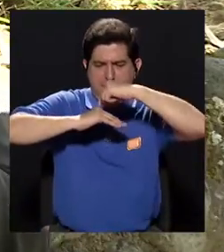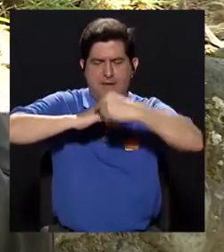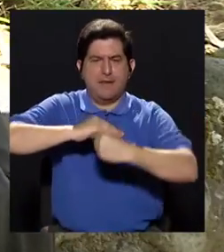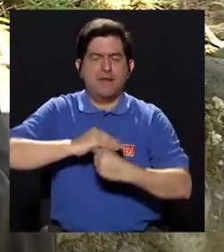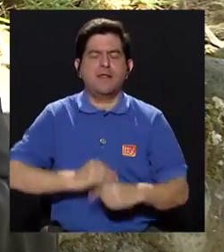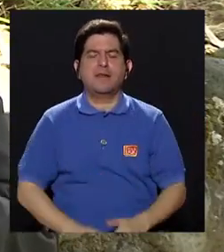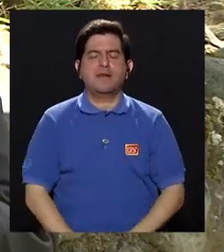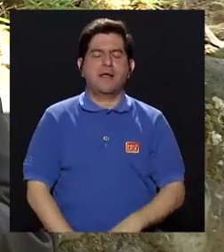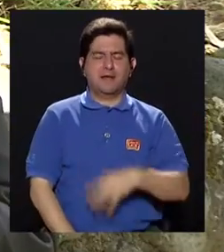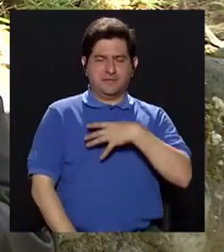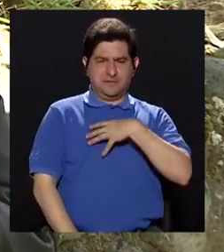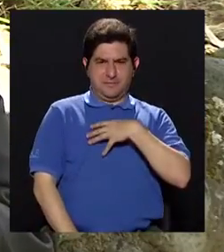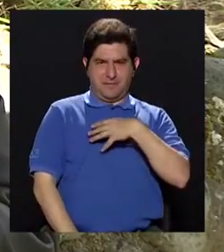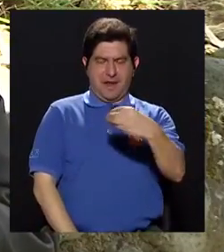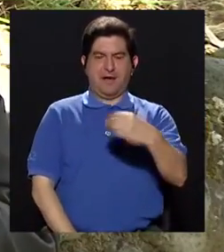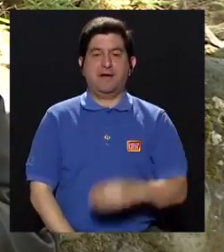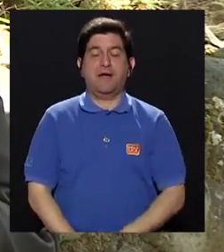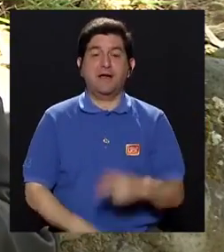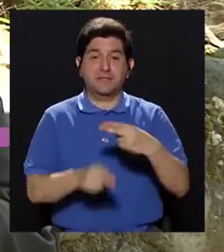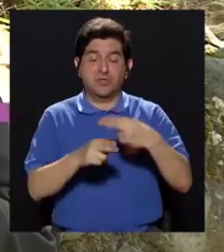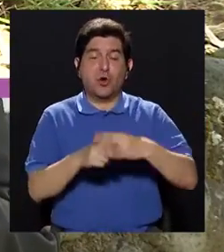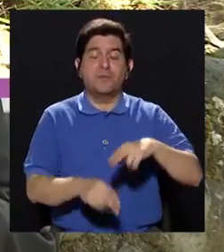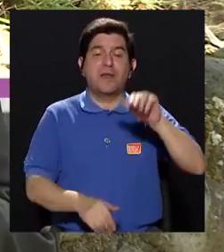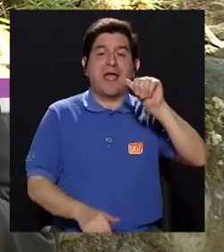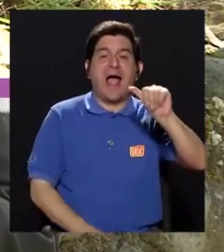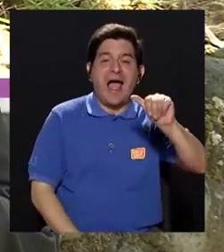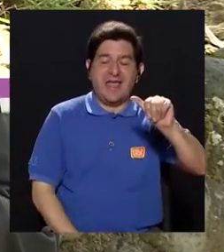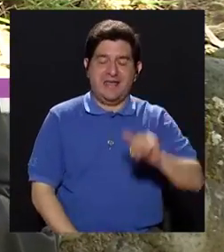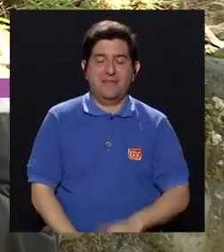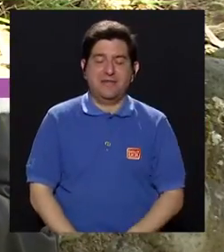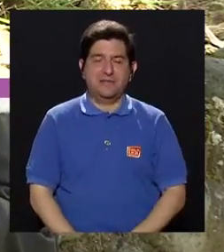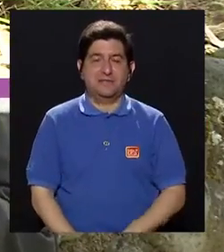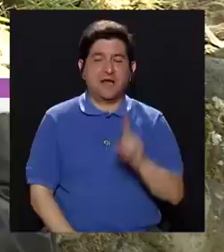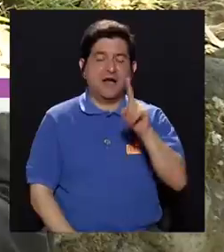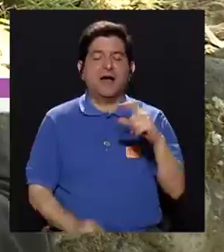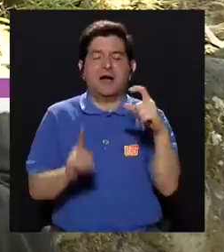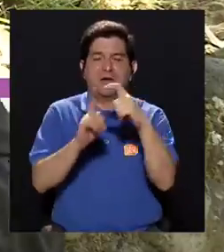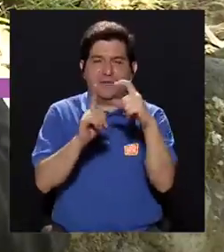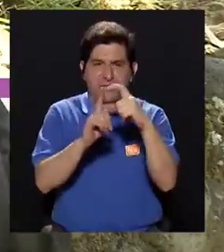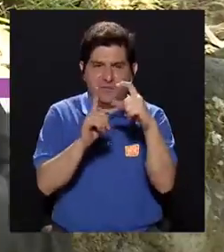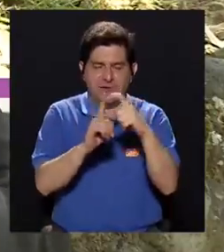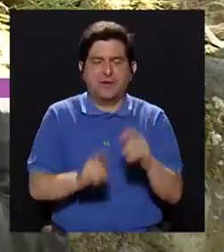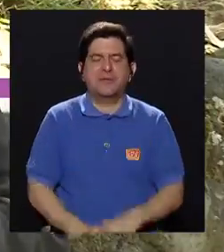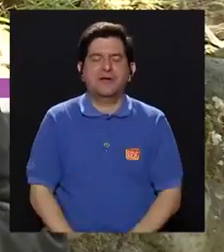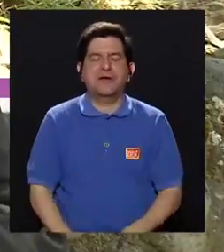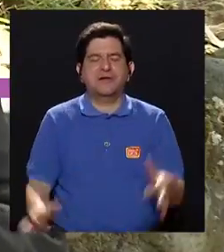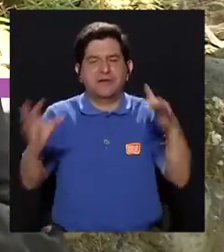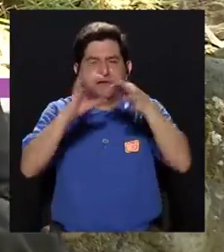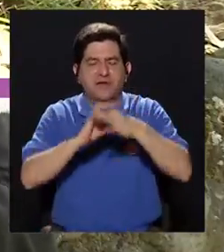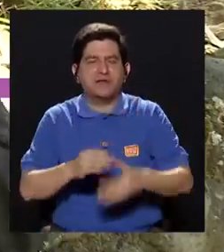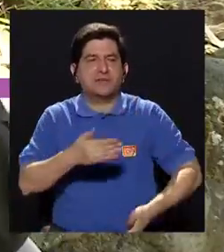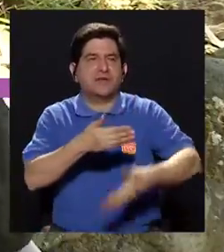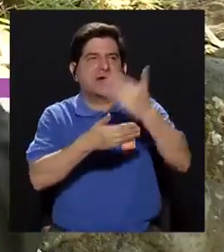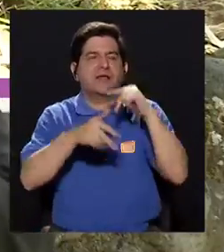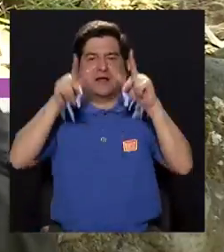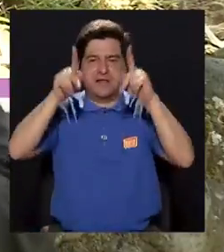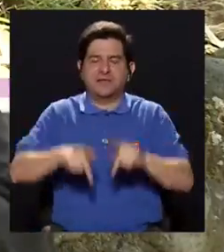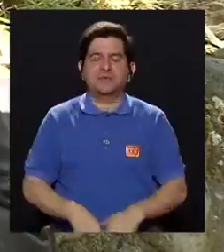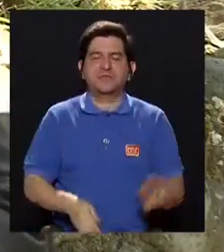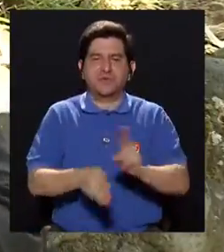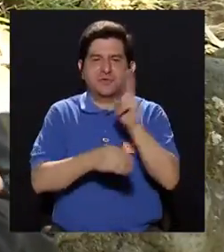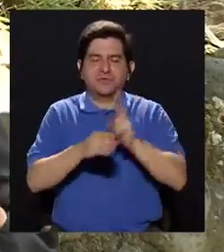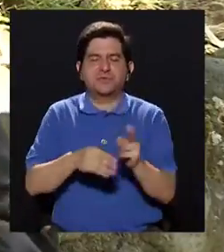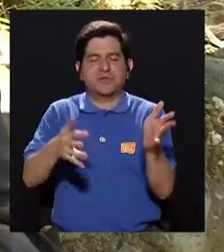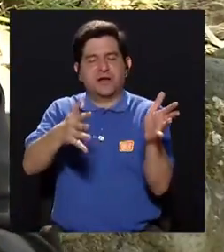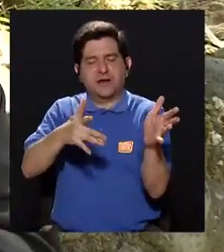forman como una especie de lira. Y de hecho, el nombre Aedes viene de Aedo, que eran los personajes que en la antigüedad tocaban el